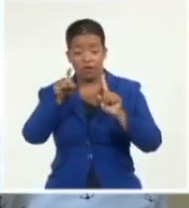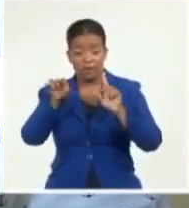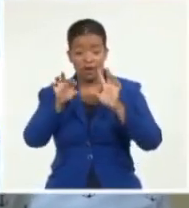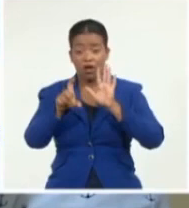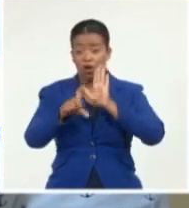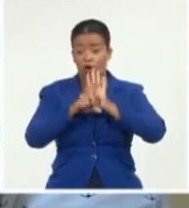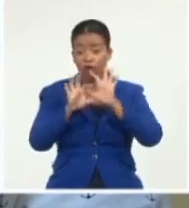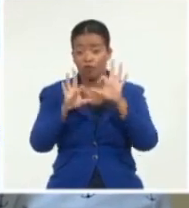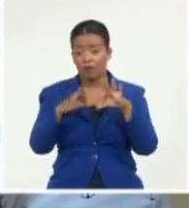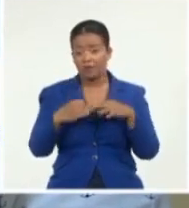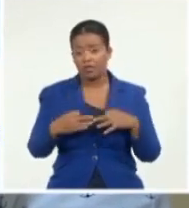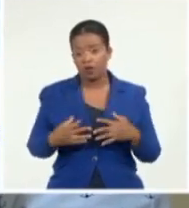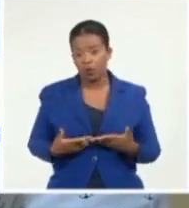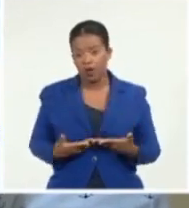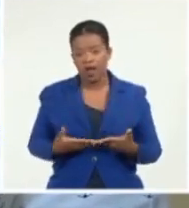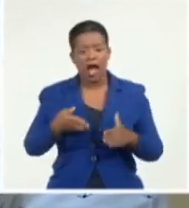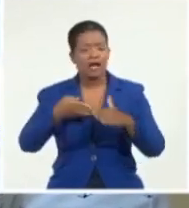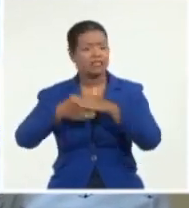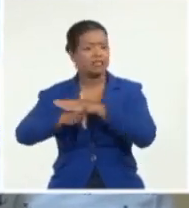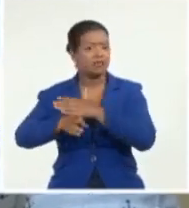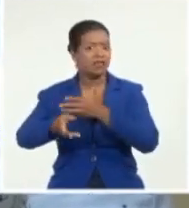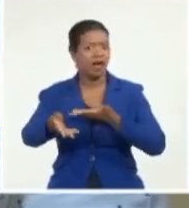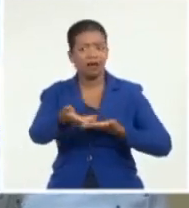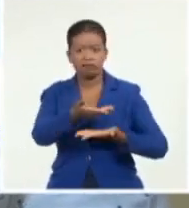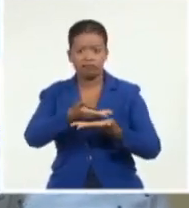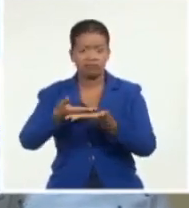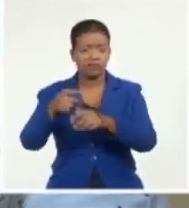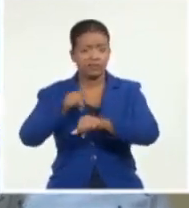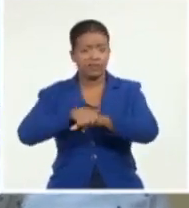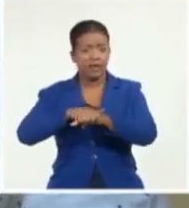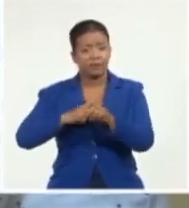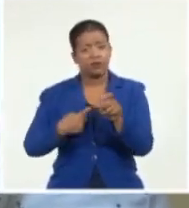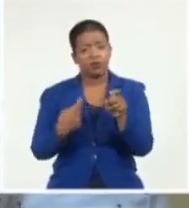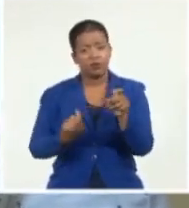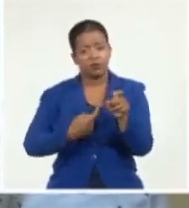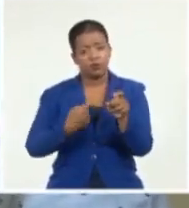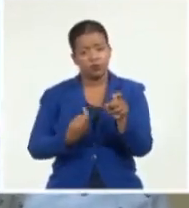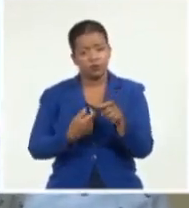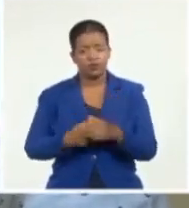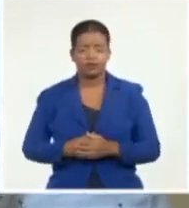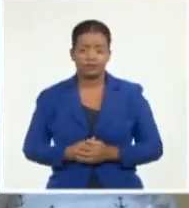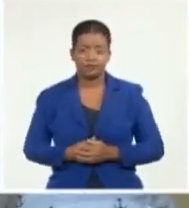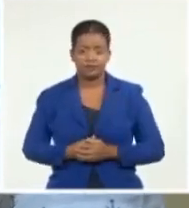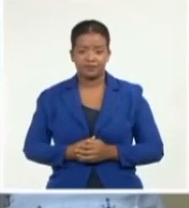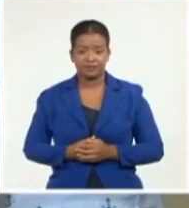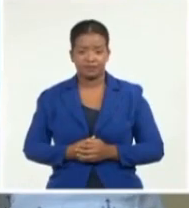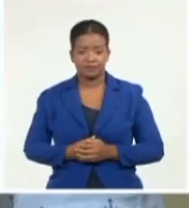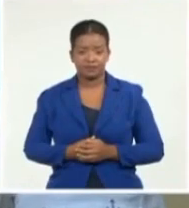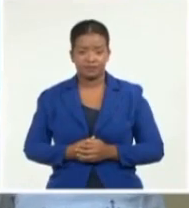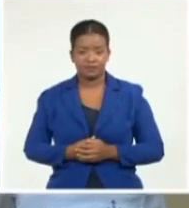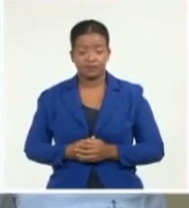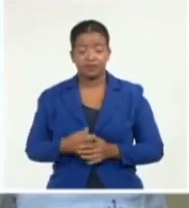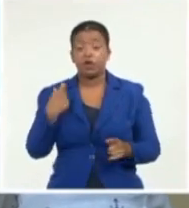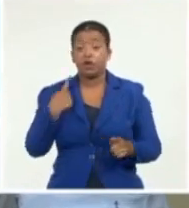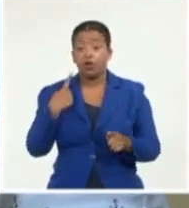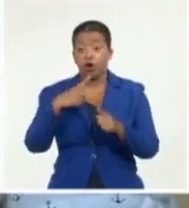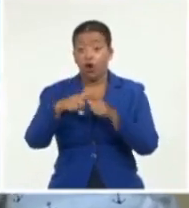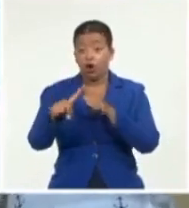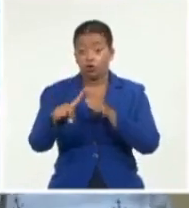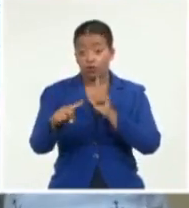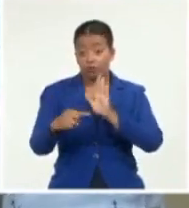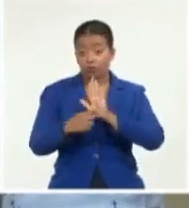realmente hemos venido trabajando por mucho tiempo, ya se habla de ajustes razonables, ya se habla también